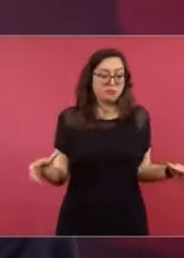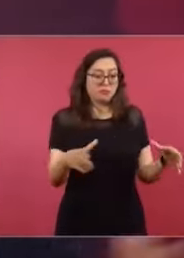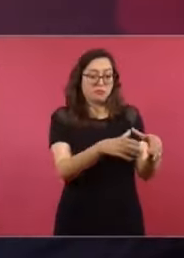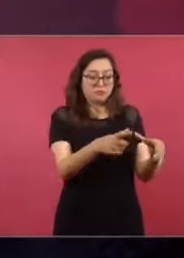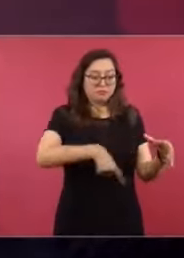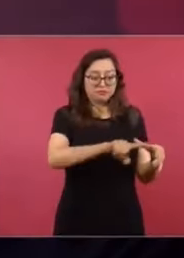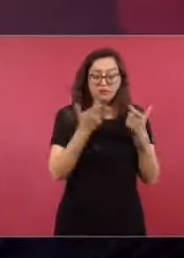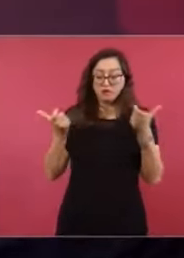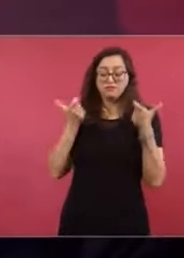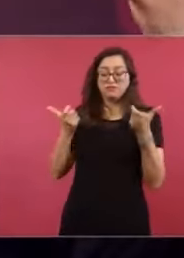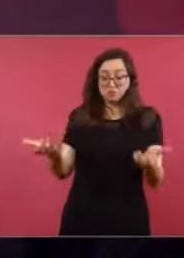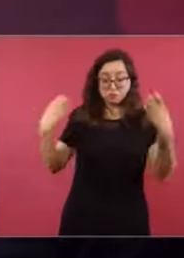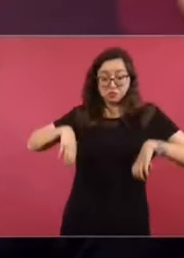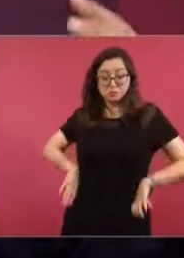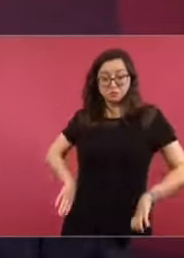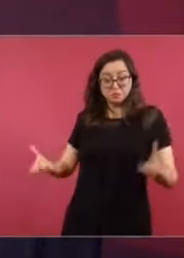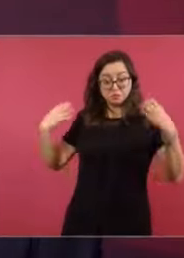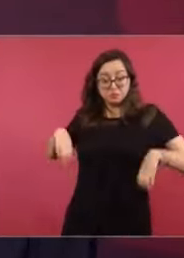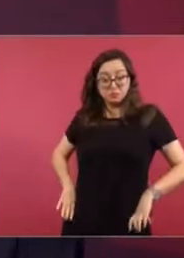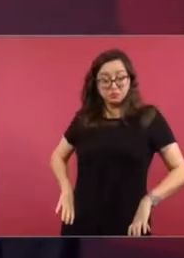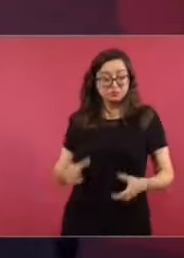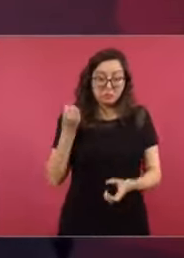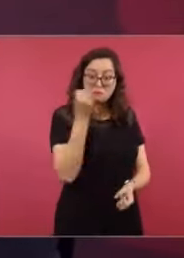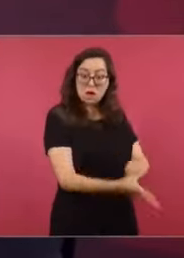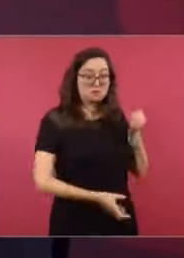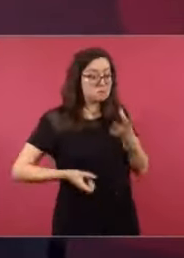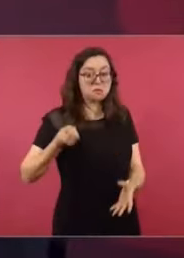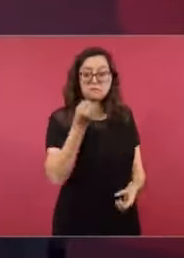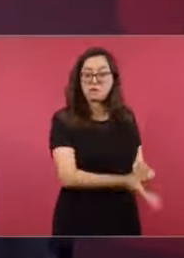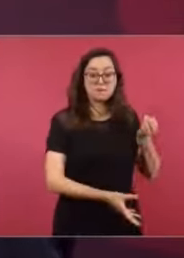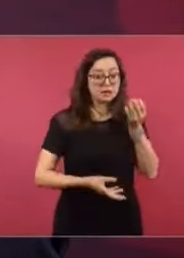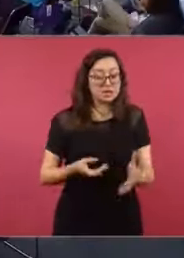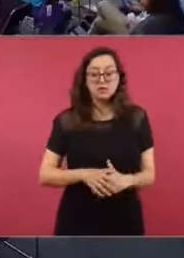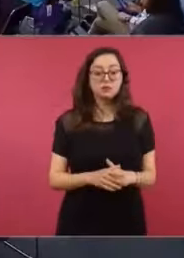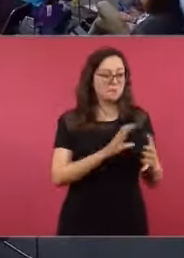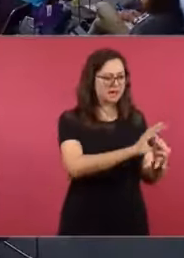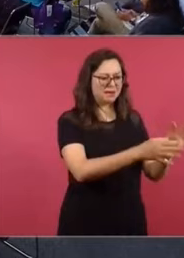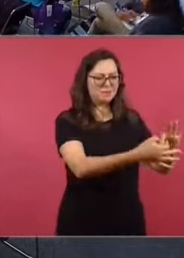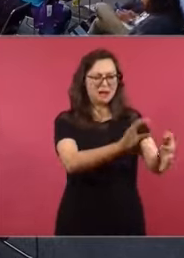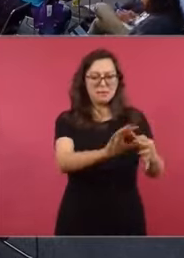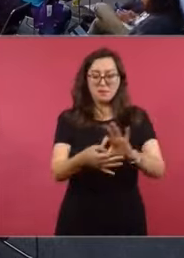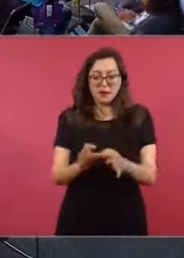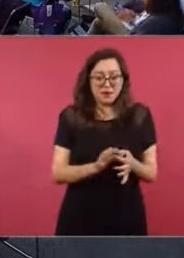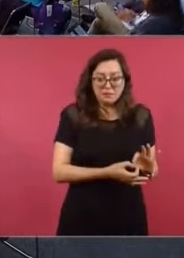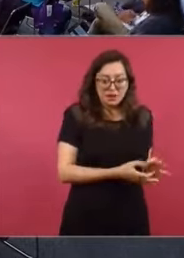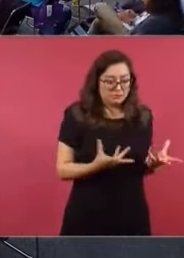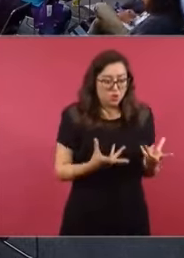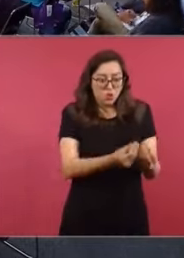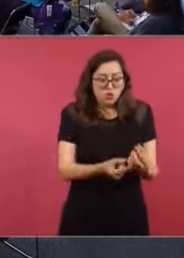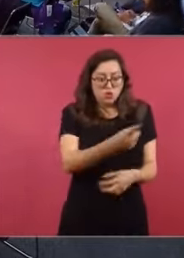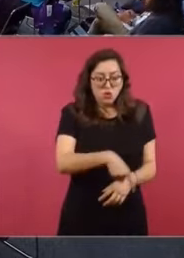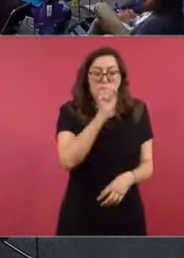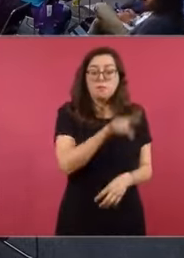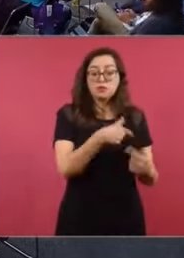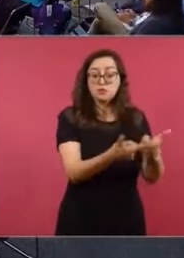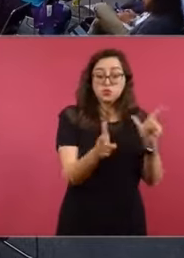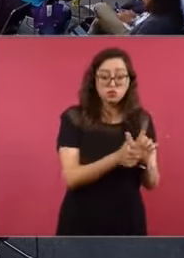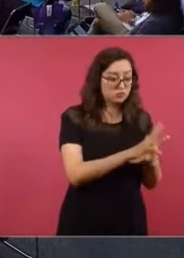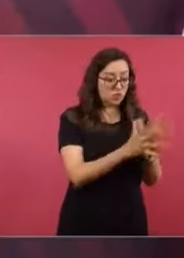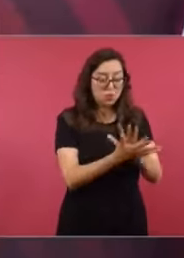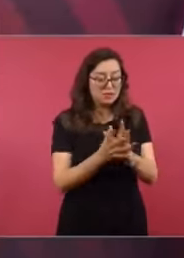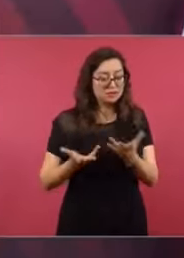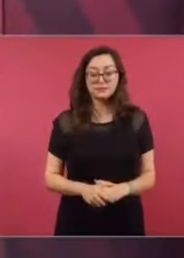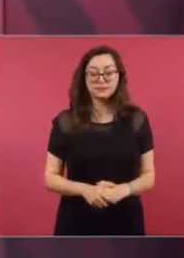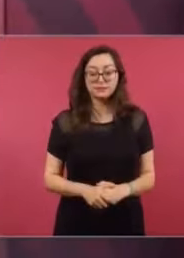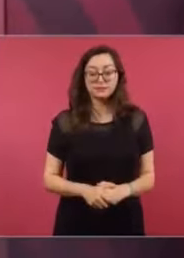y estaban unidos, articulados, es una relación de componendas,